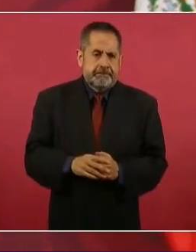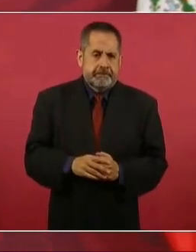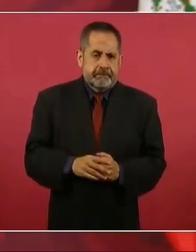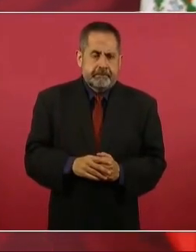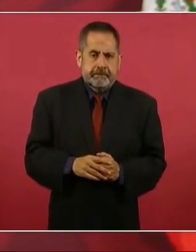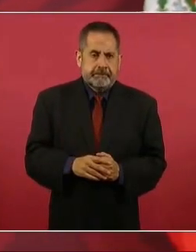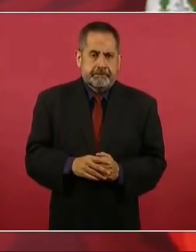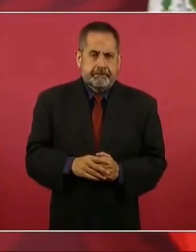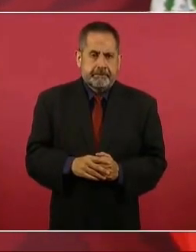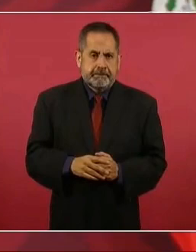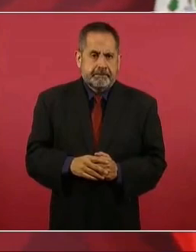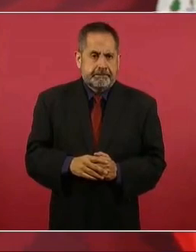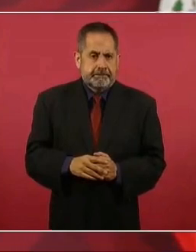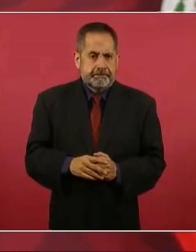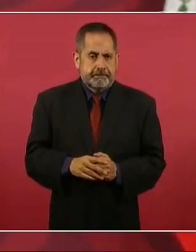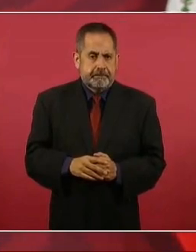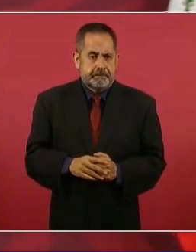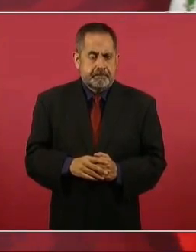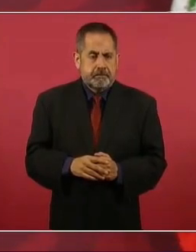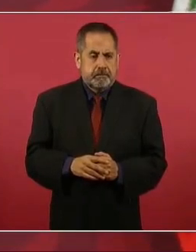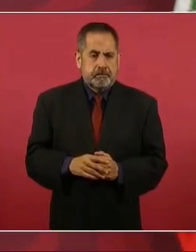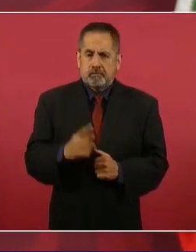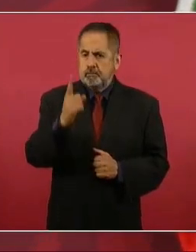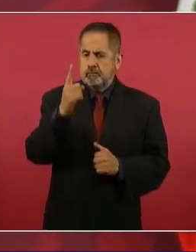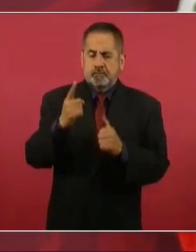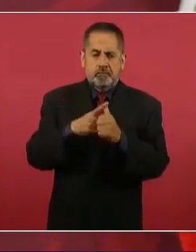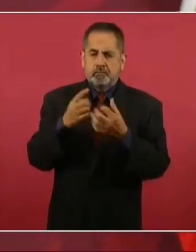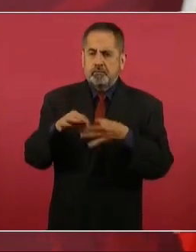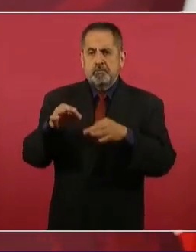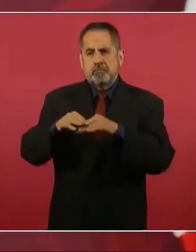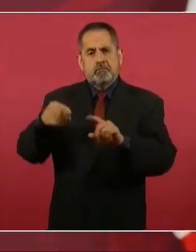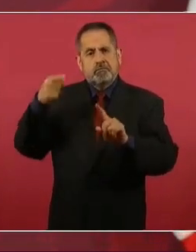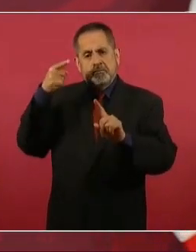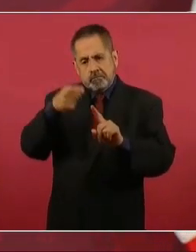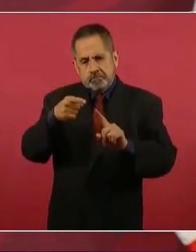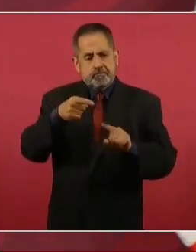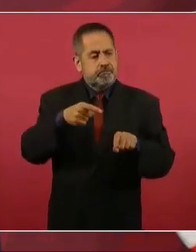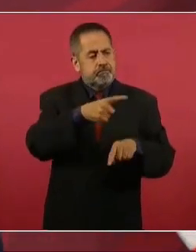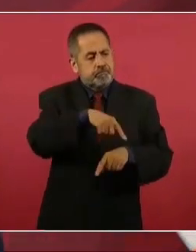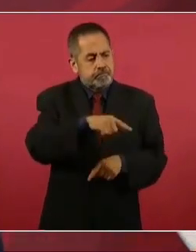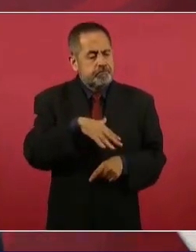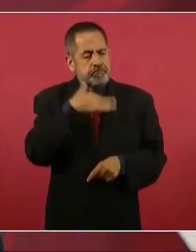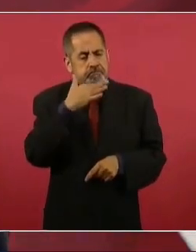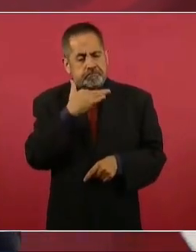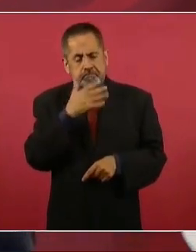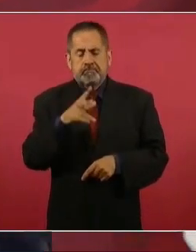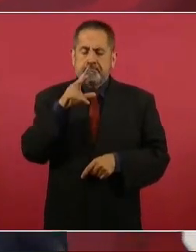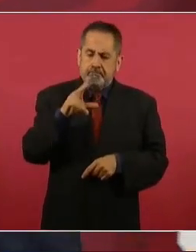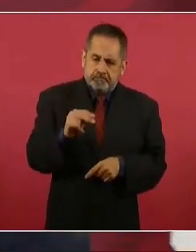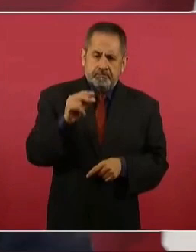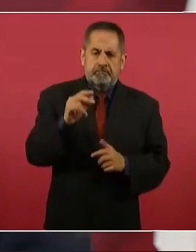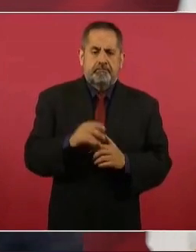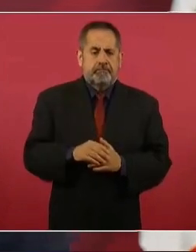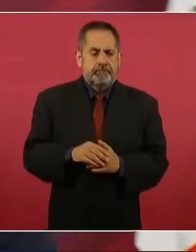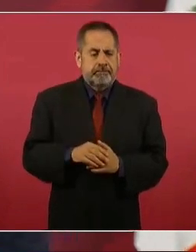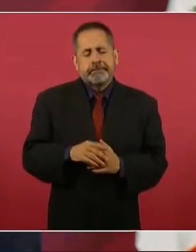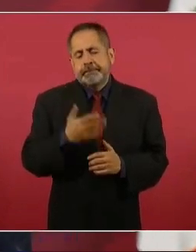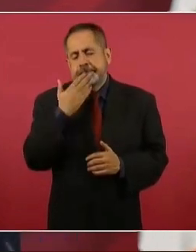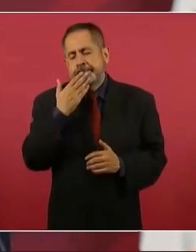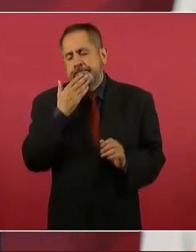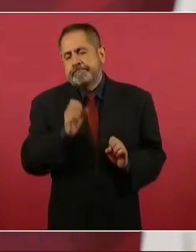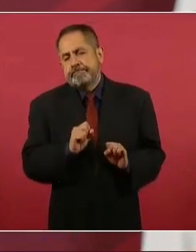nuestro deber, el que no se permita